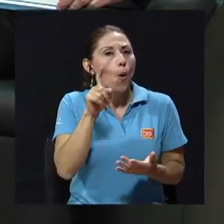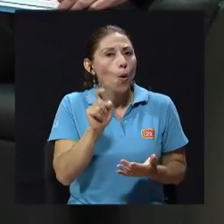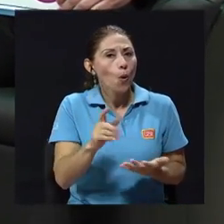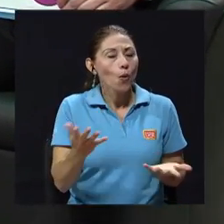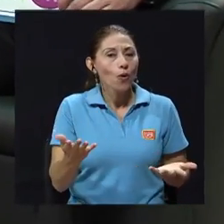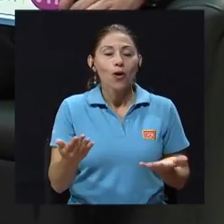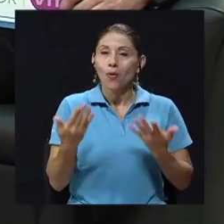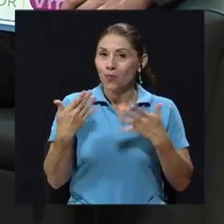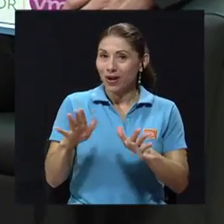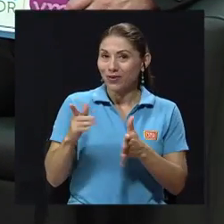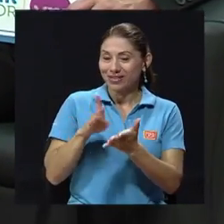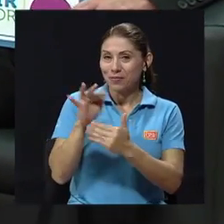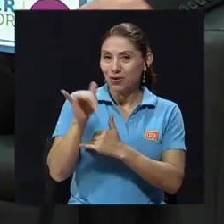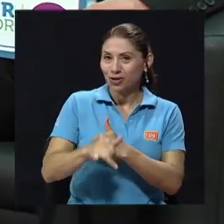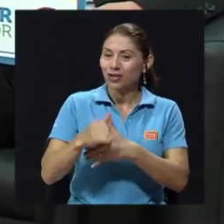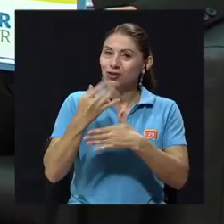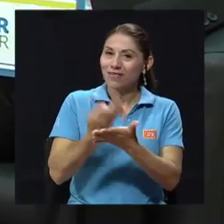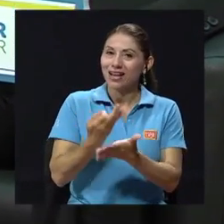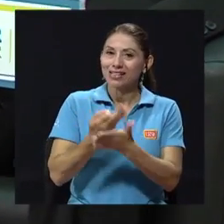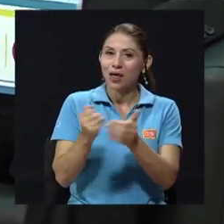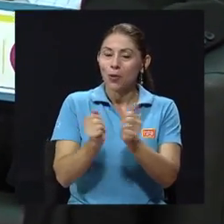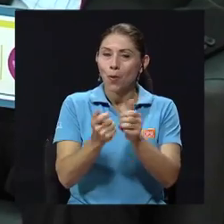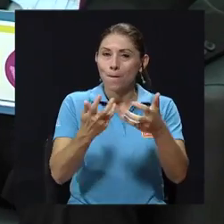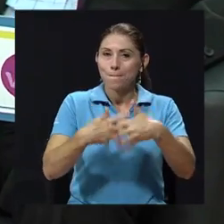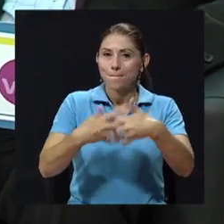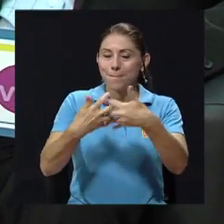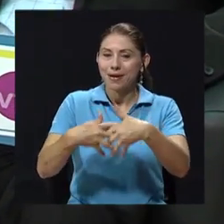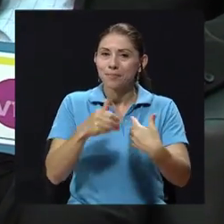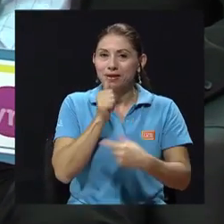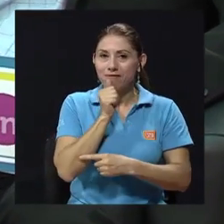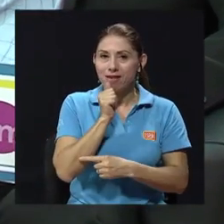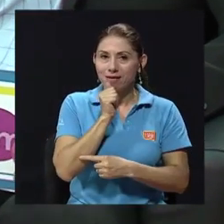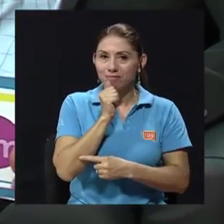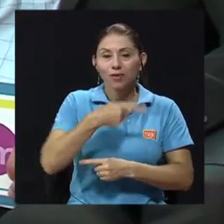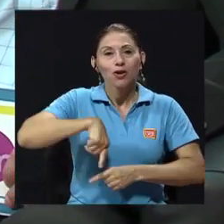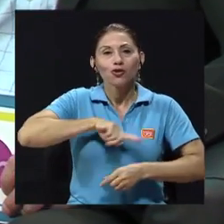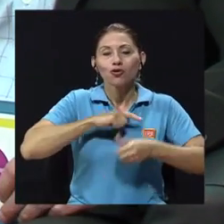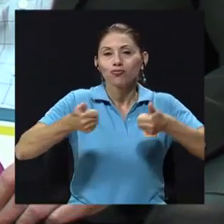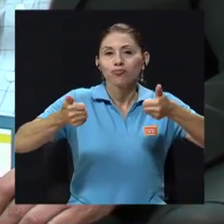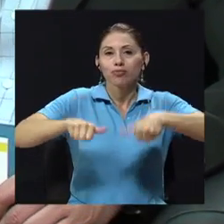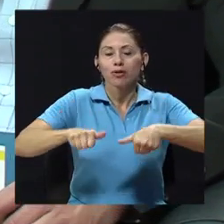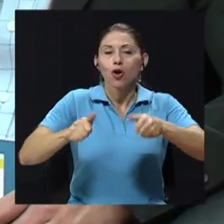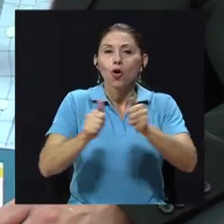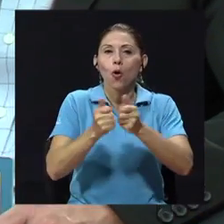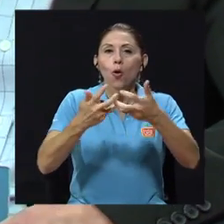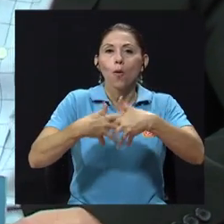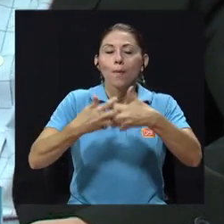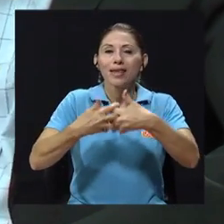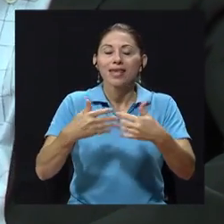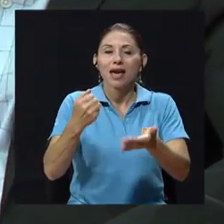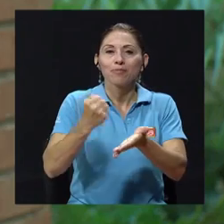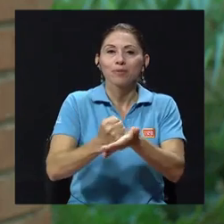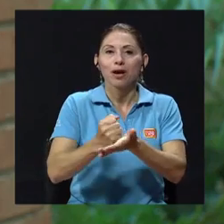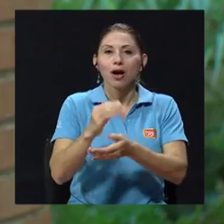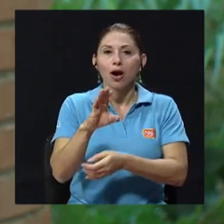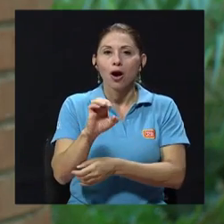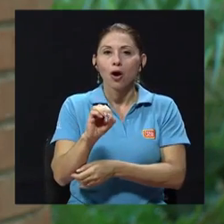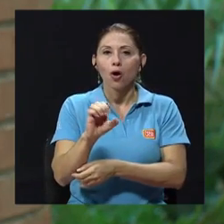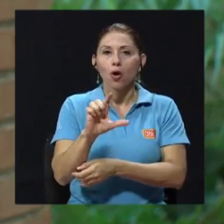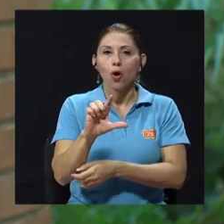financiado por medio de la empresa privada. Tenemos un convenio con la compañía Colgate Palmolive.